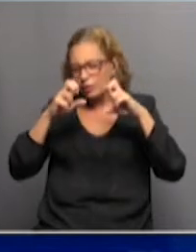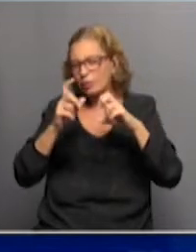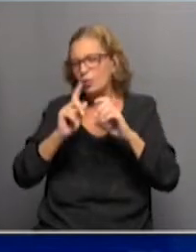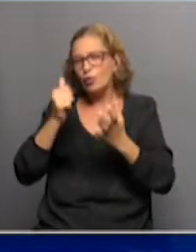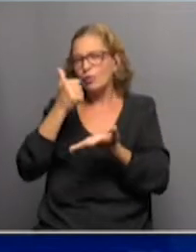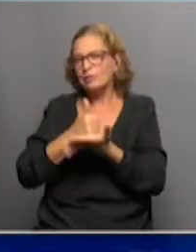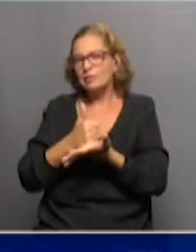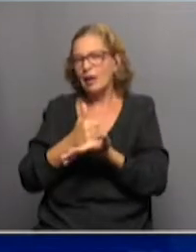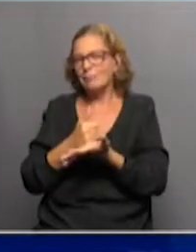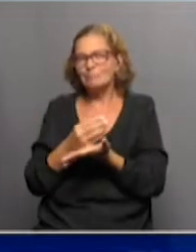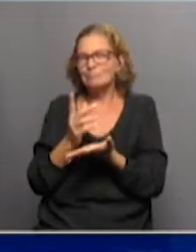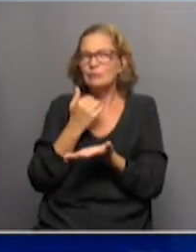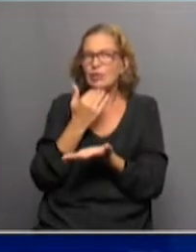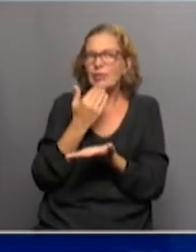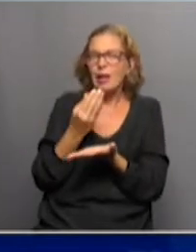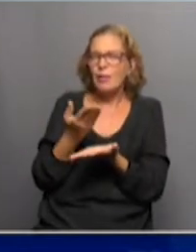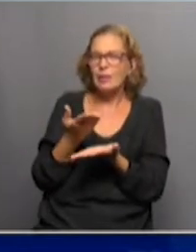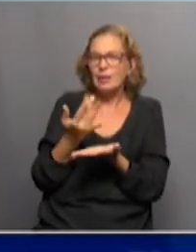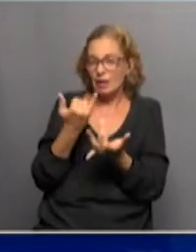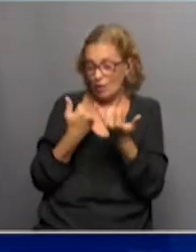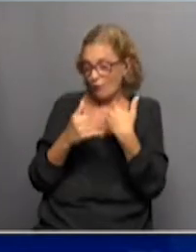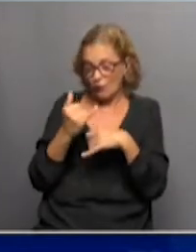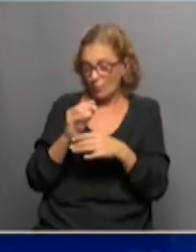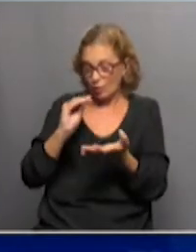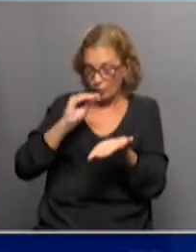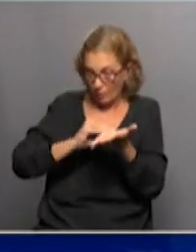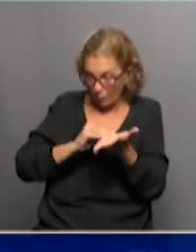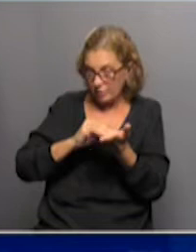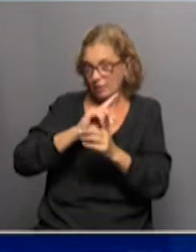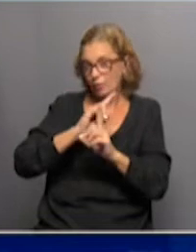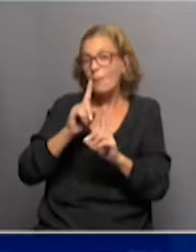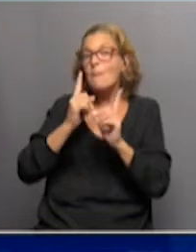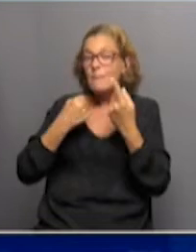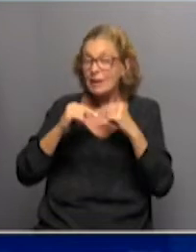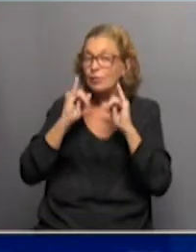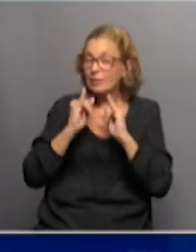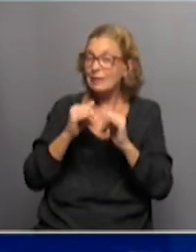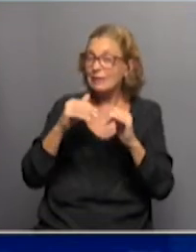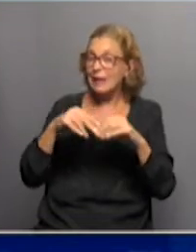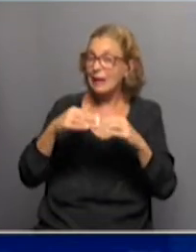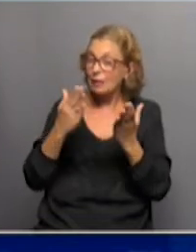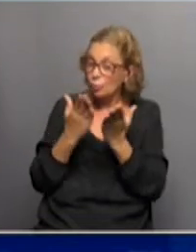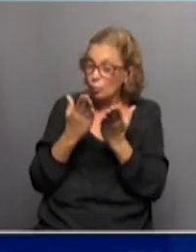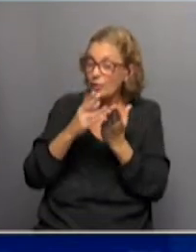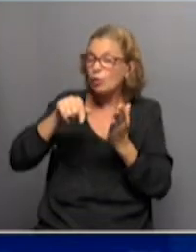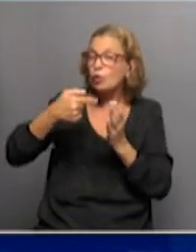estipulada y no está puesta en ese informe, pero sí se está estudiando en otros países